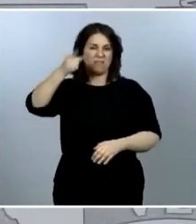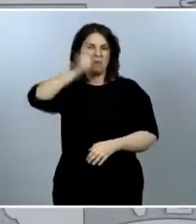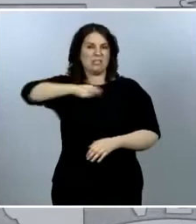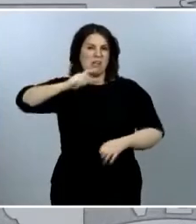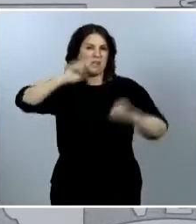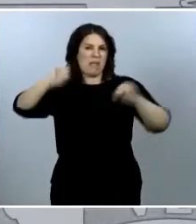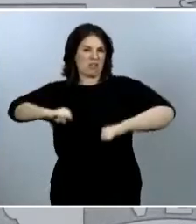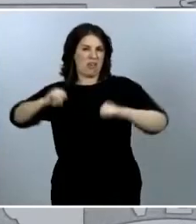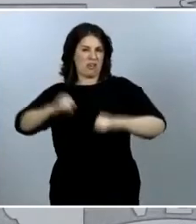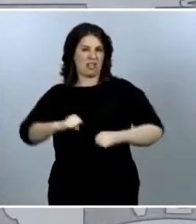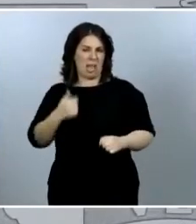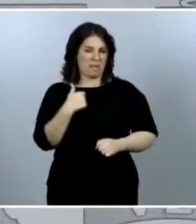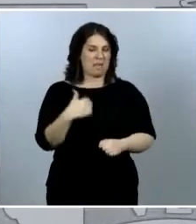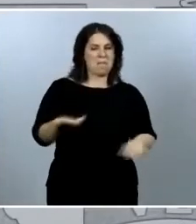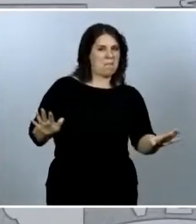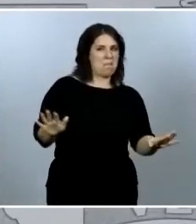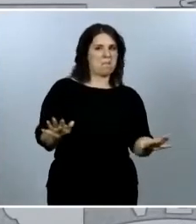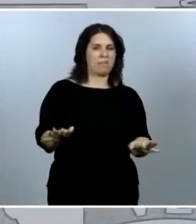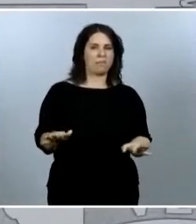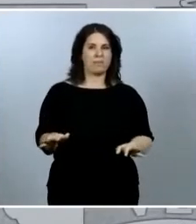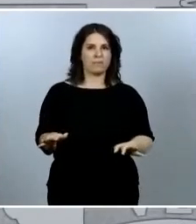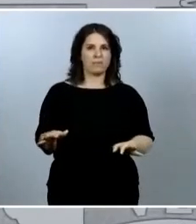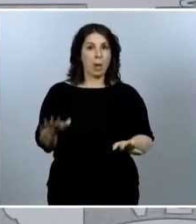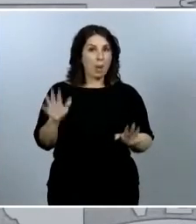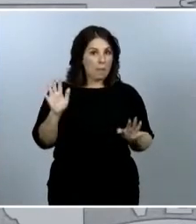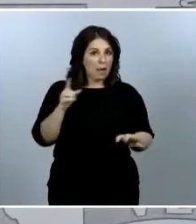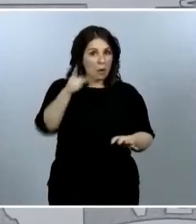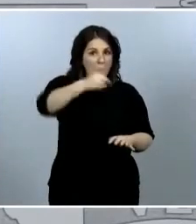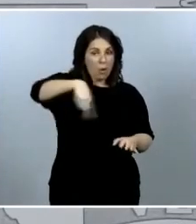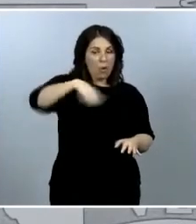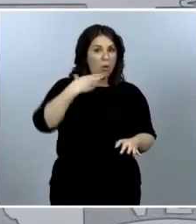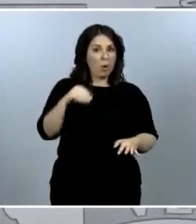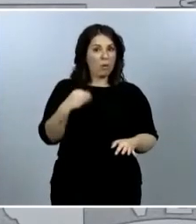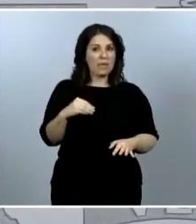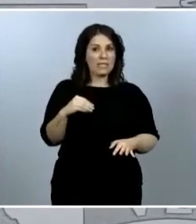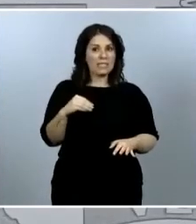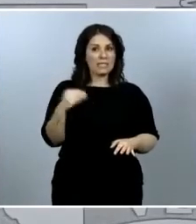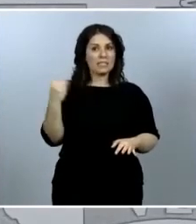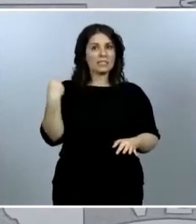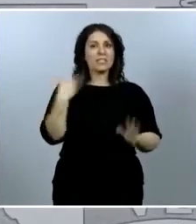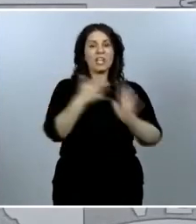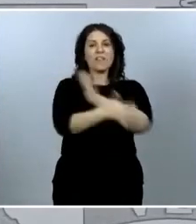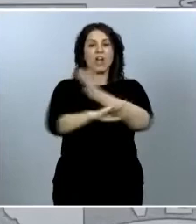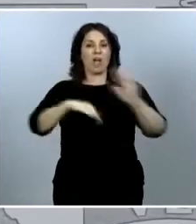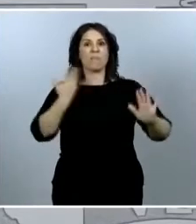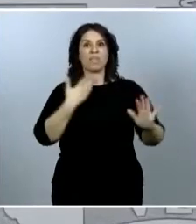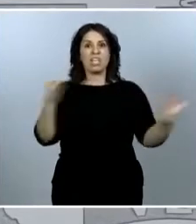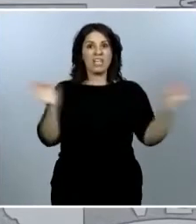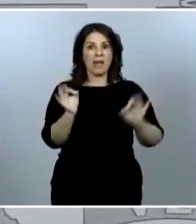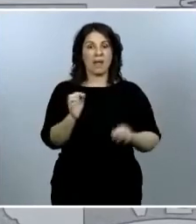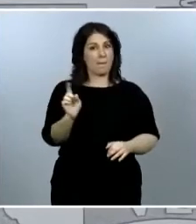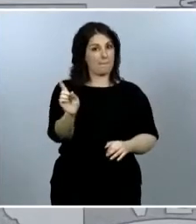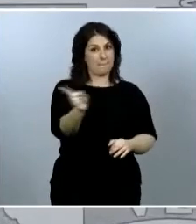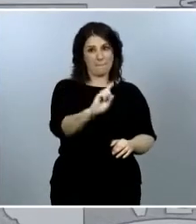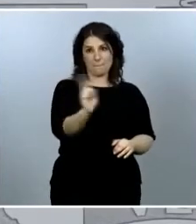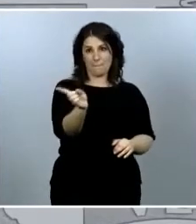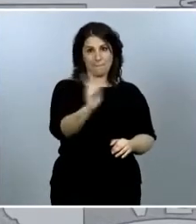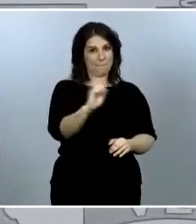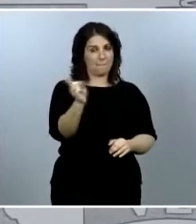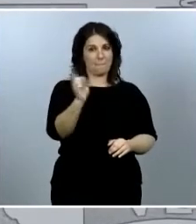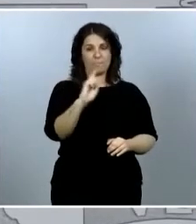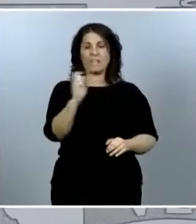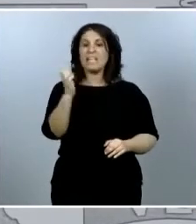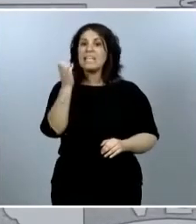pero ustedes tampoco están a salvo y sobre todo si se mantienen lejos de la infección están protegiendo a los